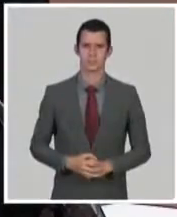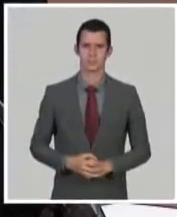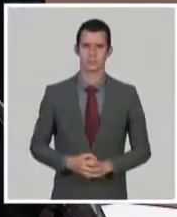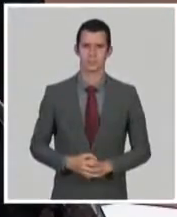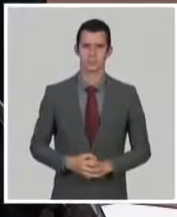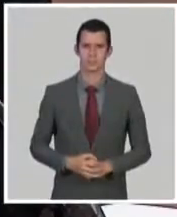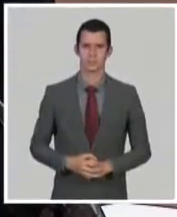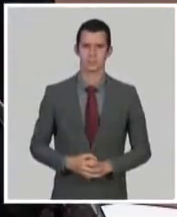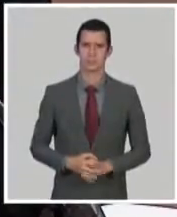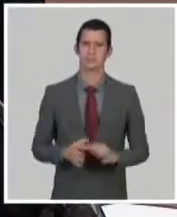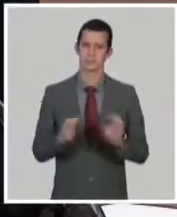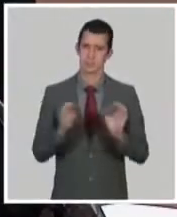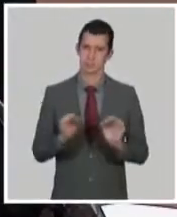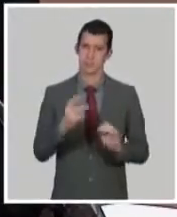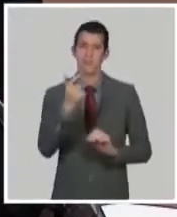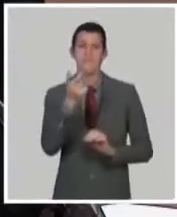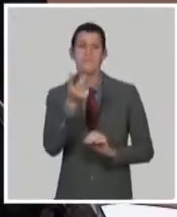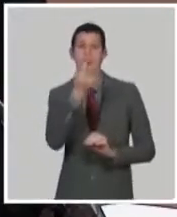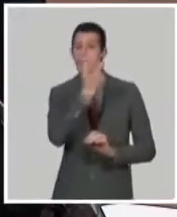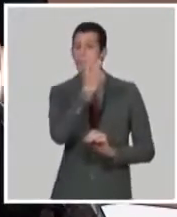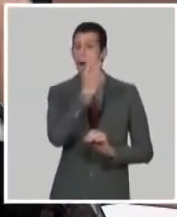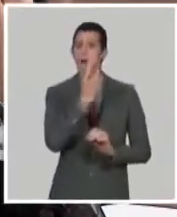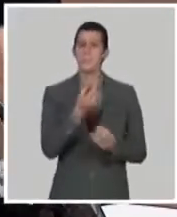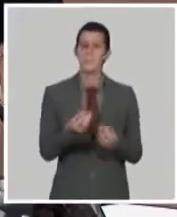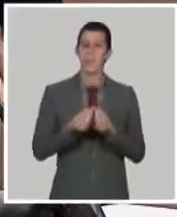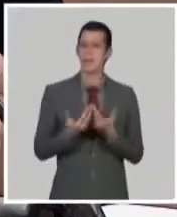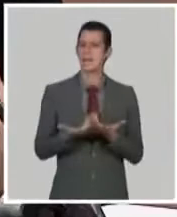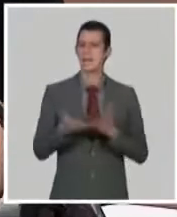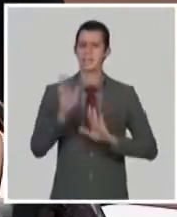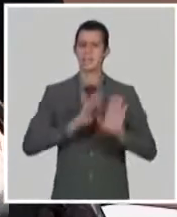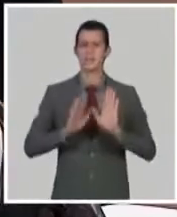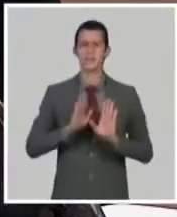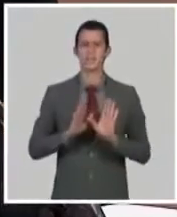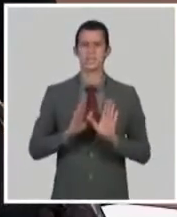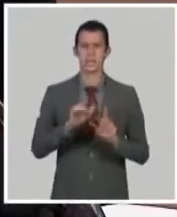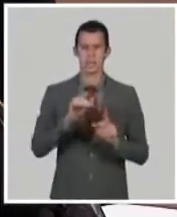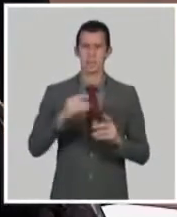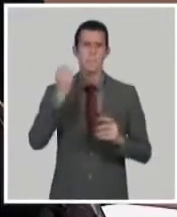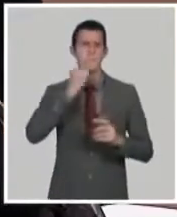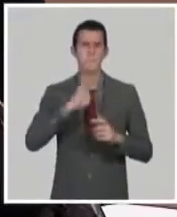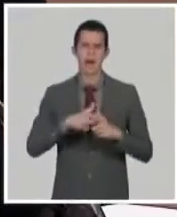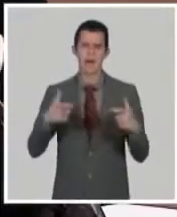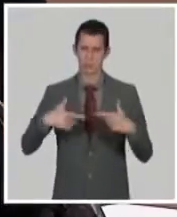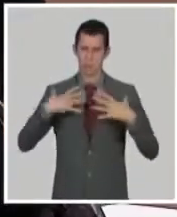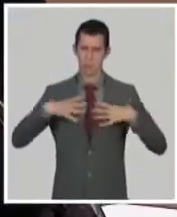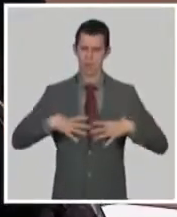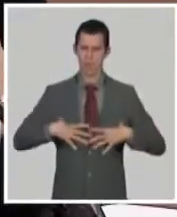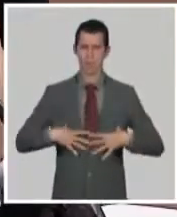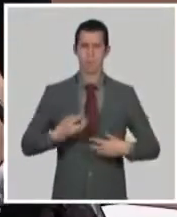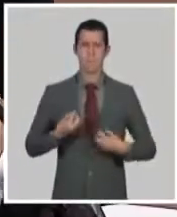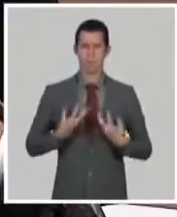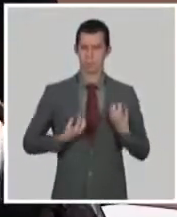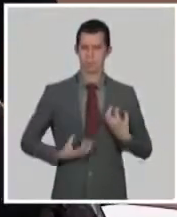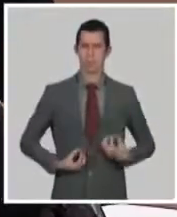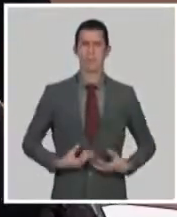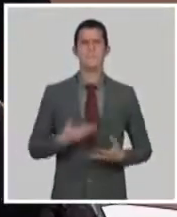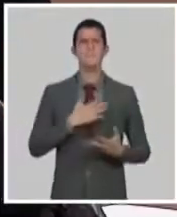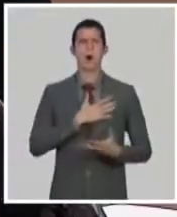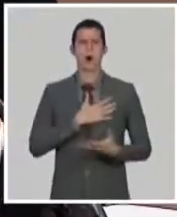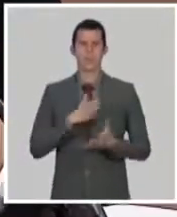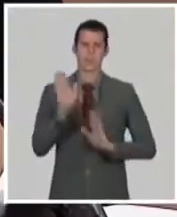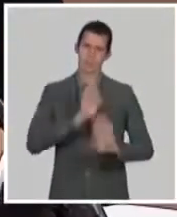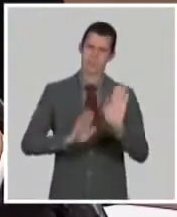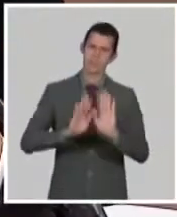puede estimular la respuesta de células T. Esto es algo que refuerzo lo que decía el doctor Vicente. Si bien nosotros estamos enfocados a evaluar la